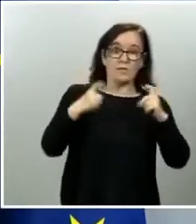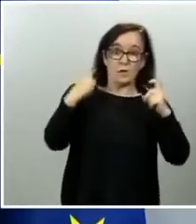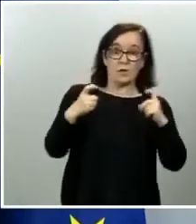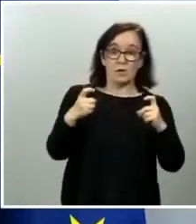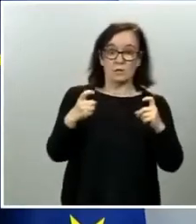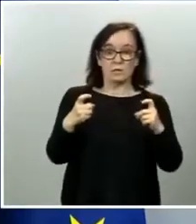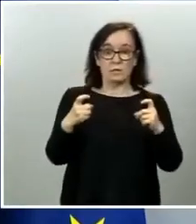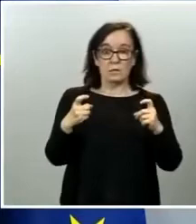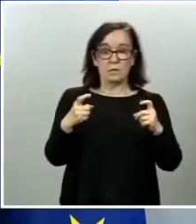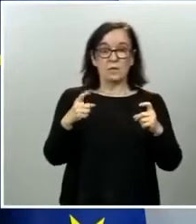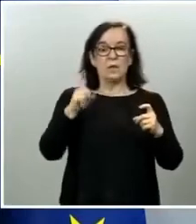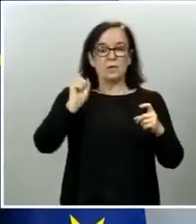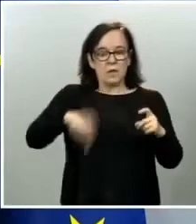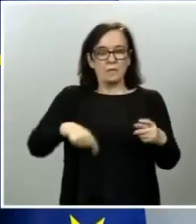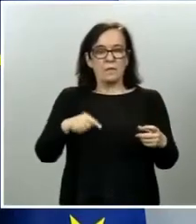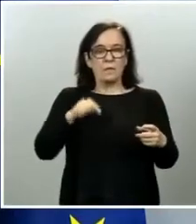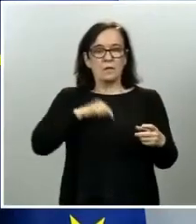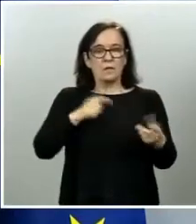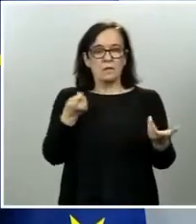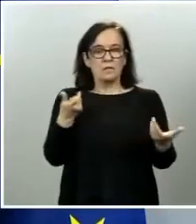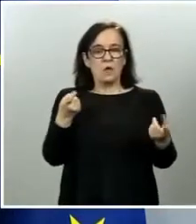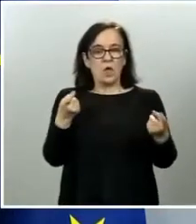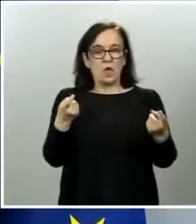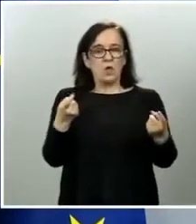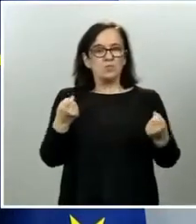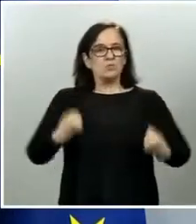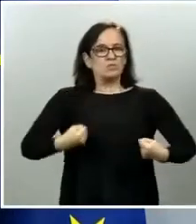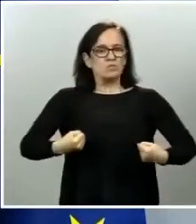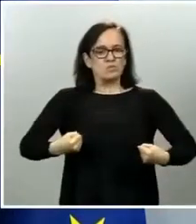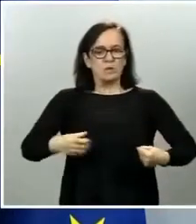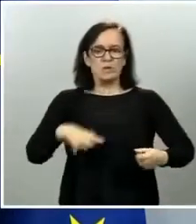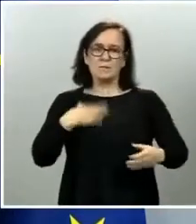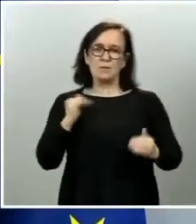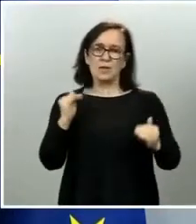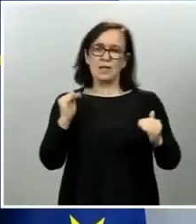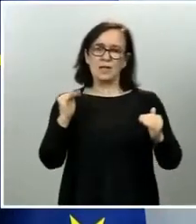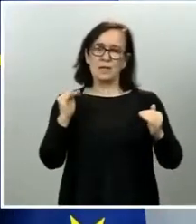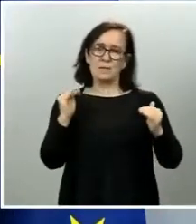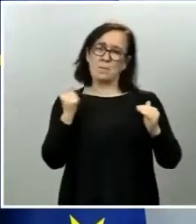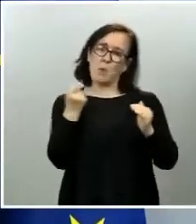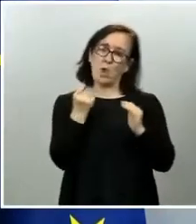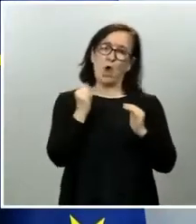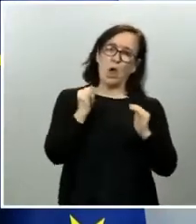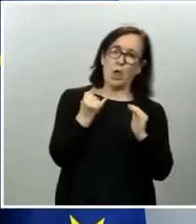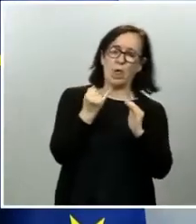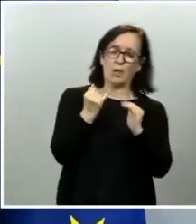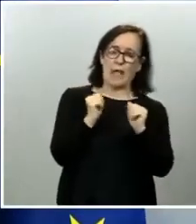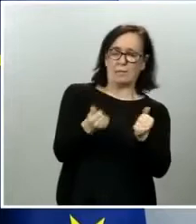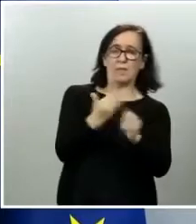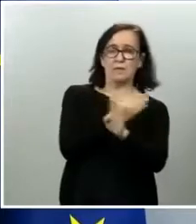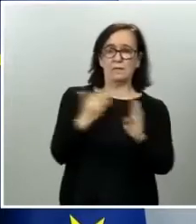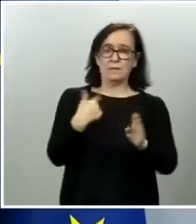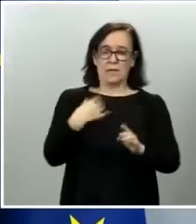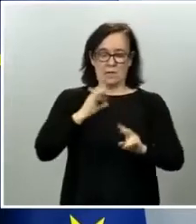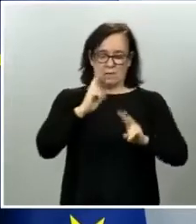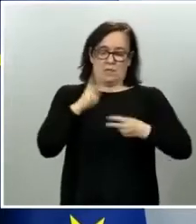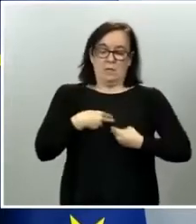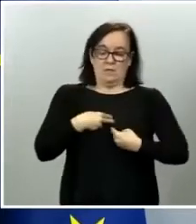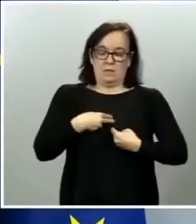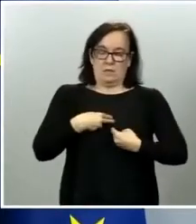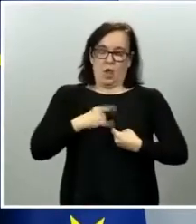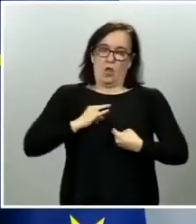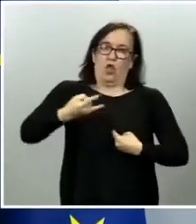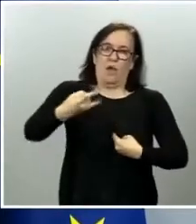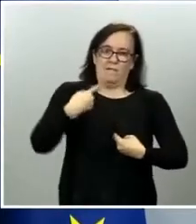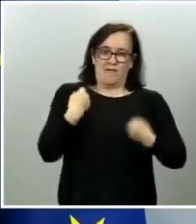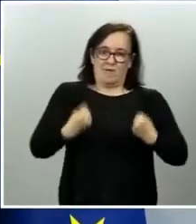también a todos con muchas fuerzas pero con unas pocas menos que al principio por eso va a exigir más de nosotros y en ese sentido